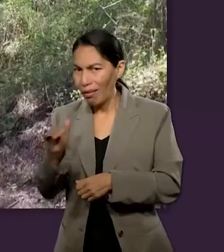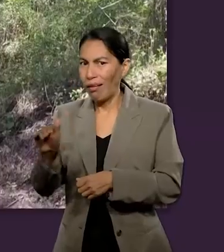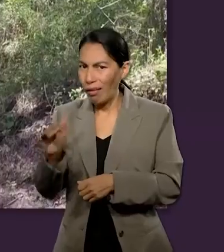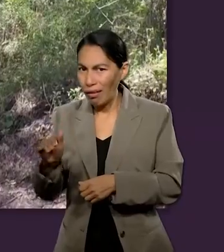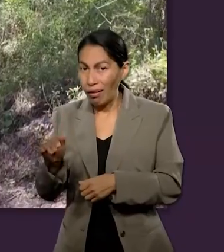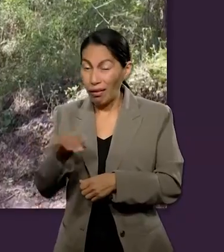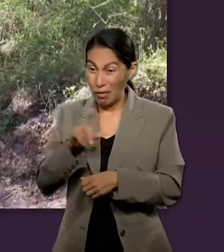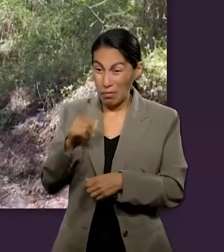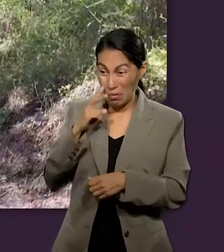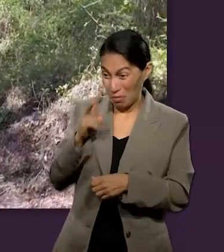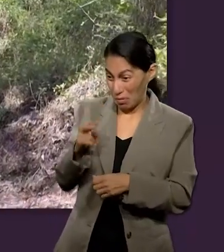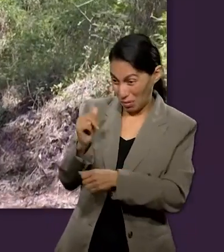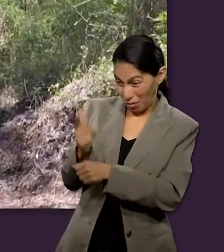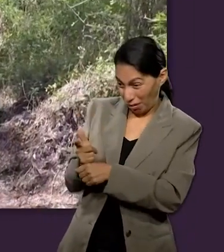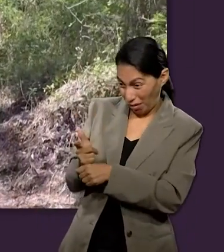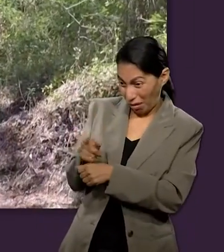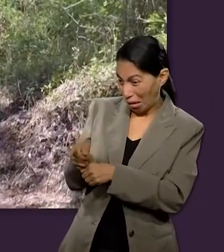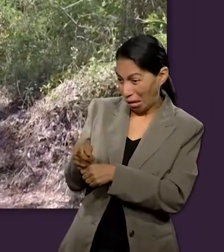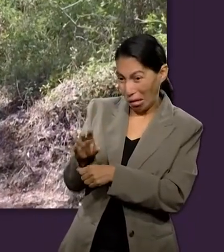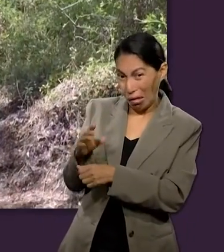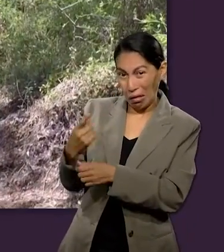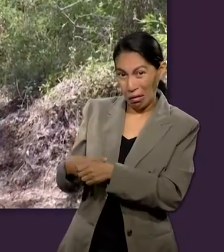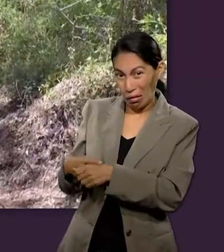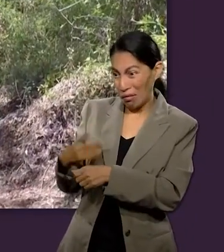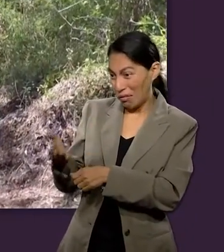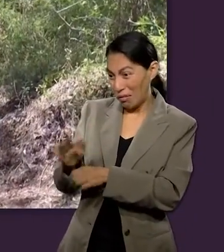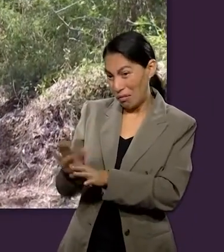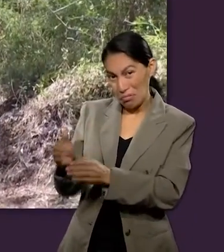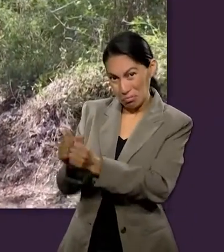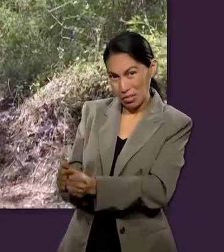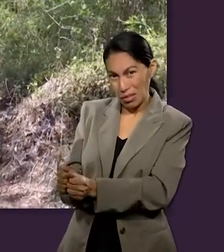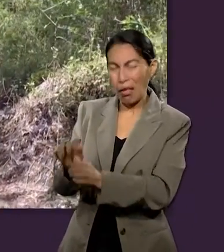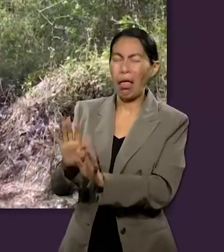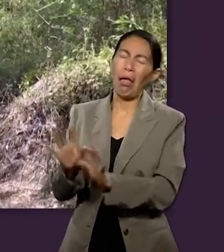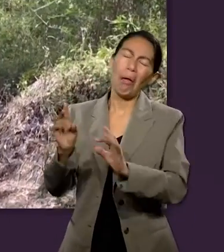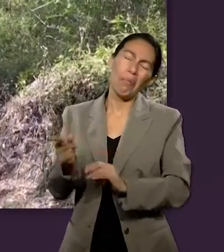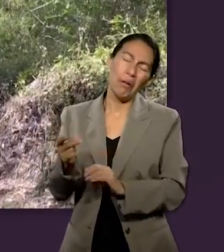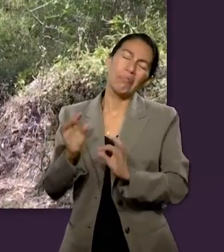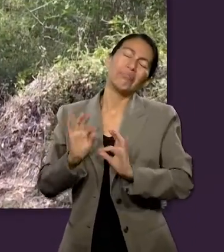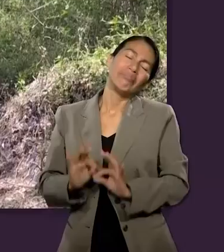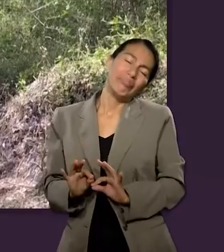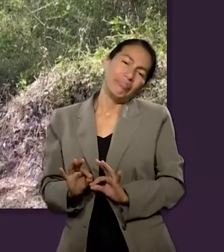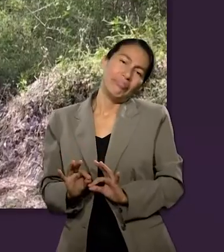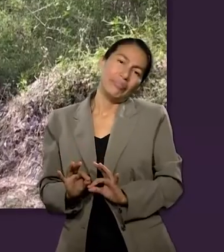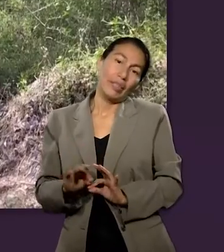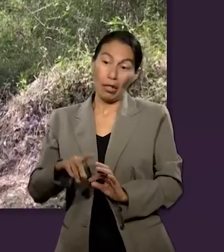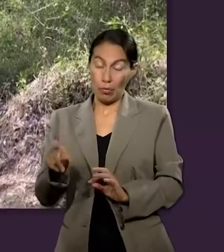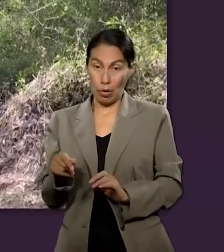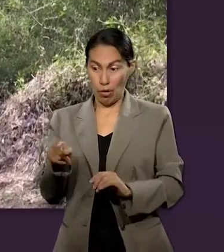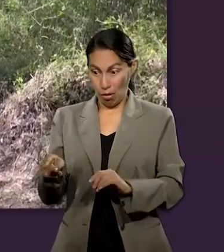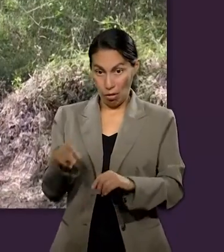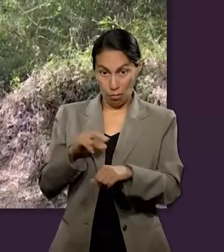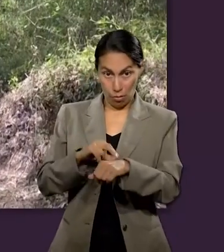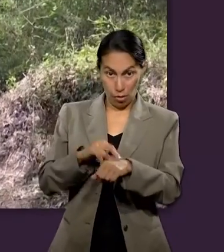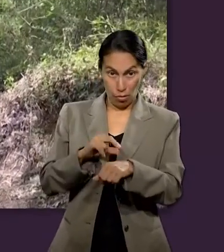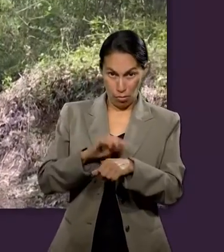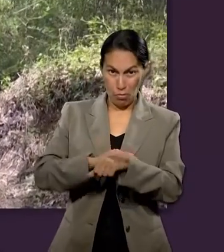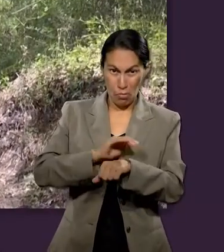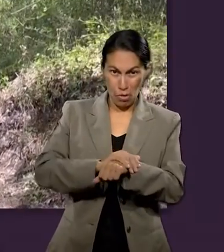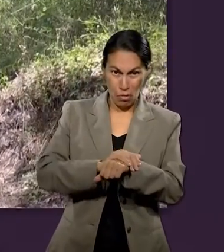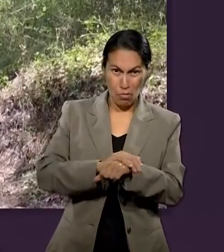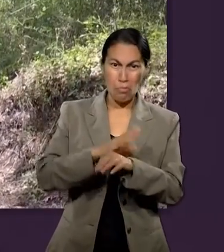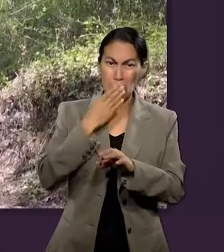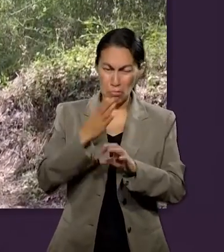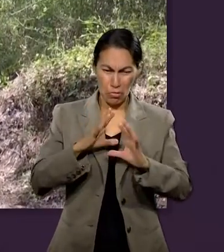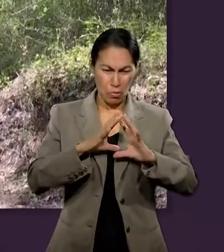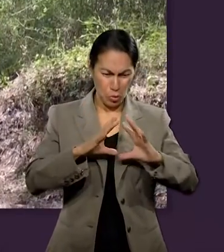perro despertándolo porque el perro tenía el hábito hasta que finalmente cuando el perro se dio cuenta que ya no iban a salir pues entonces él también se quedaba dormido.